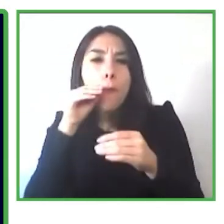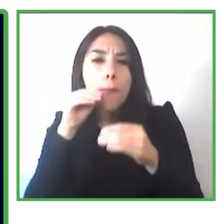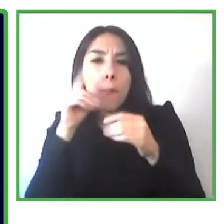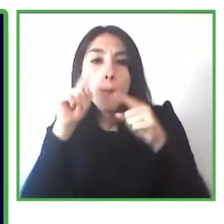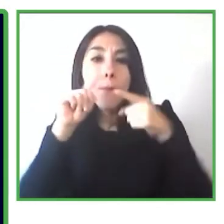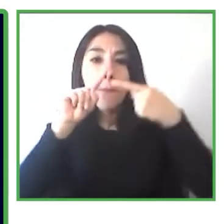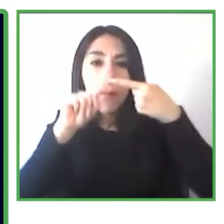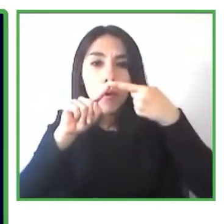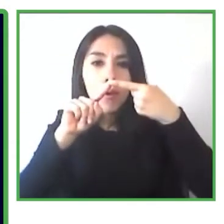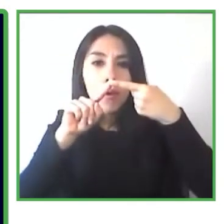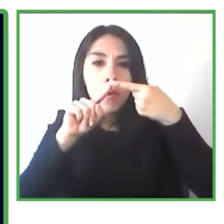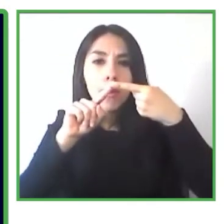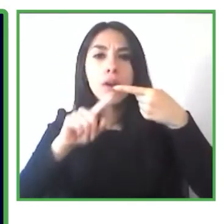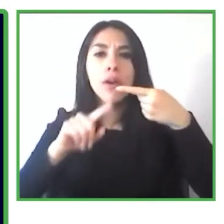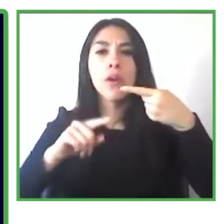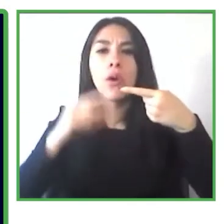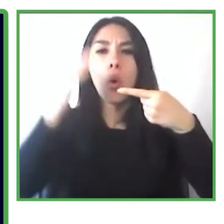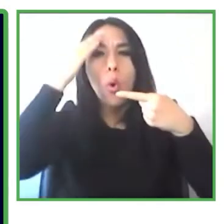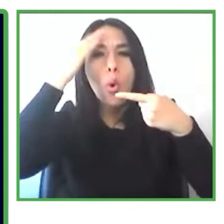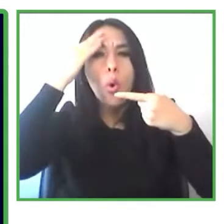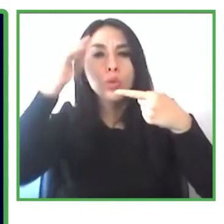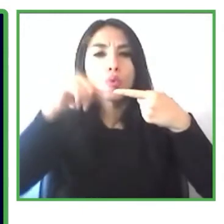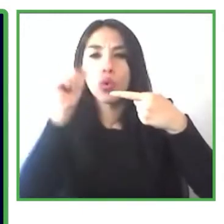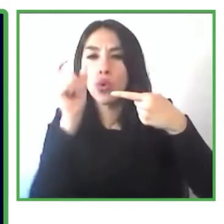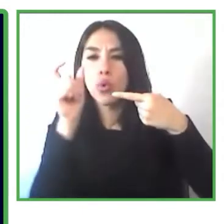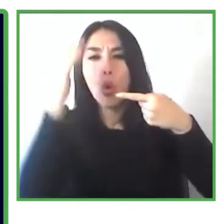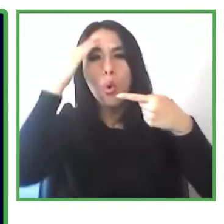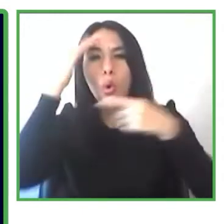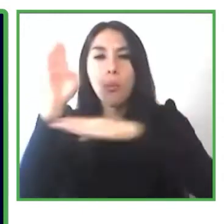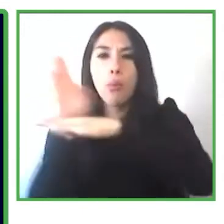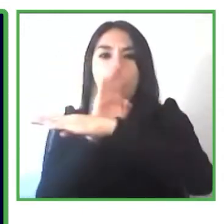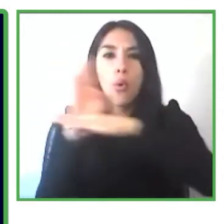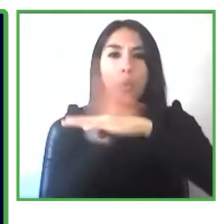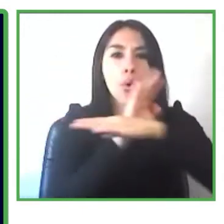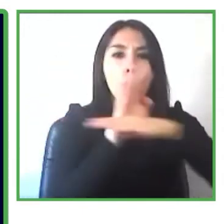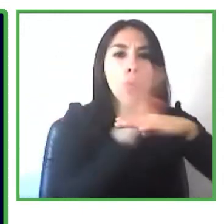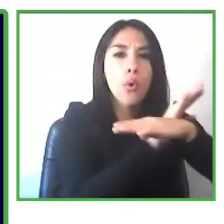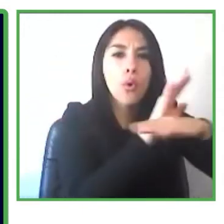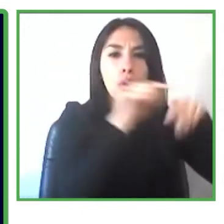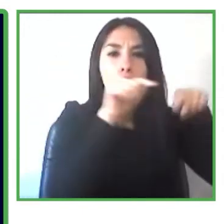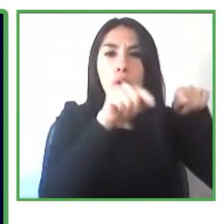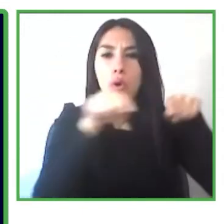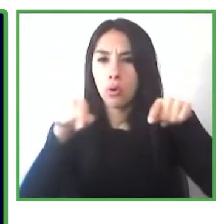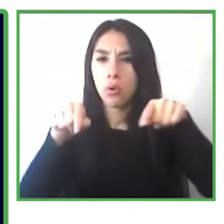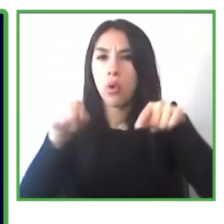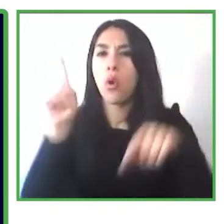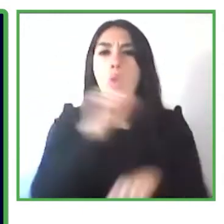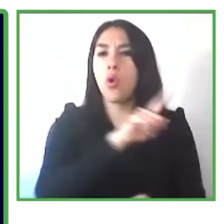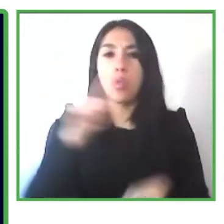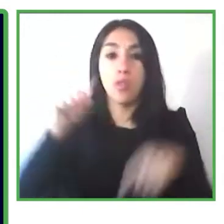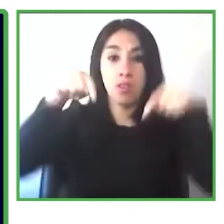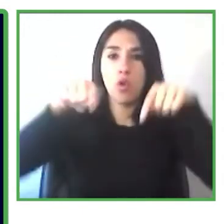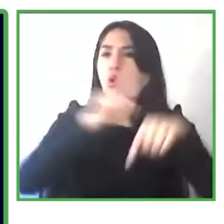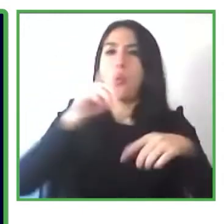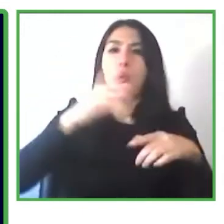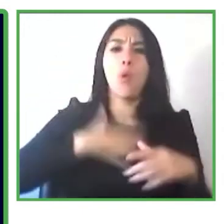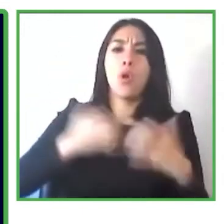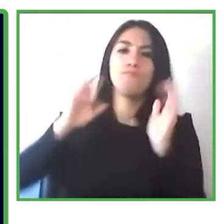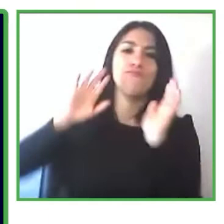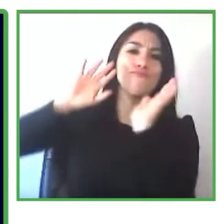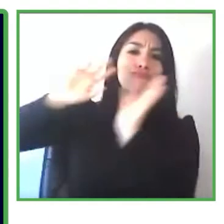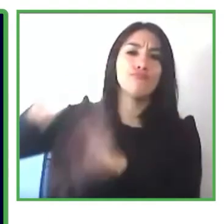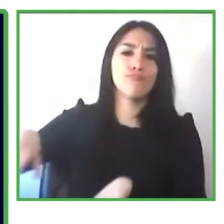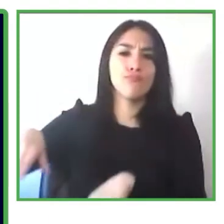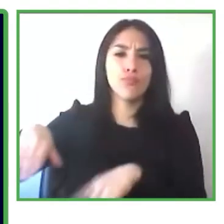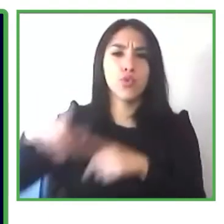por parte de las empresas las mismas no se animaban a generar nuevas oportunidades de empleo porque no sabían los beneficios que